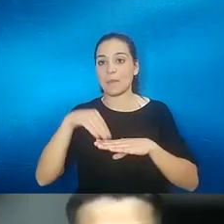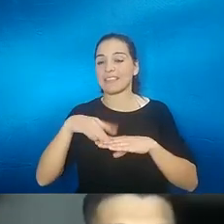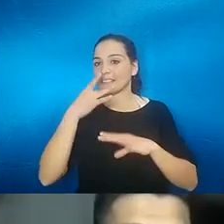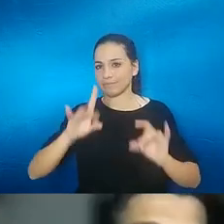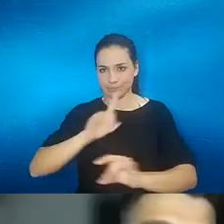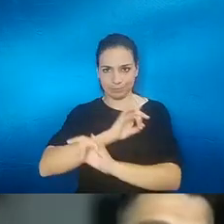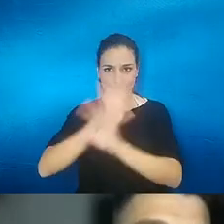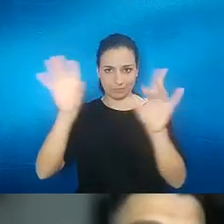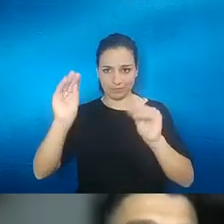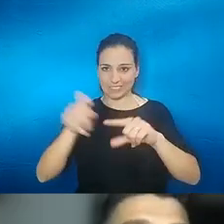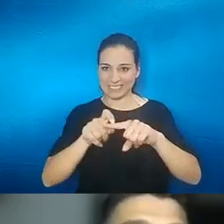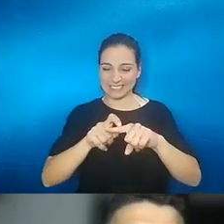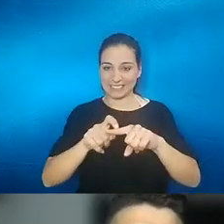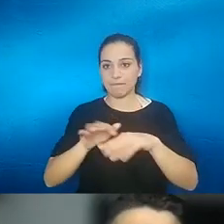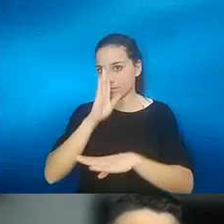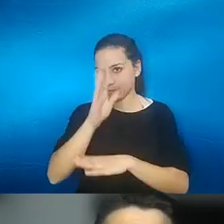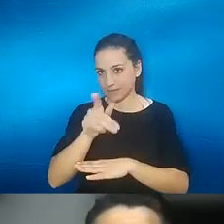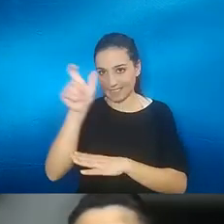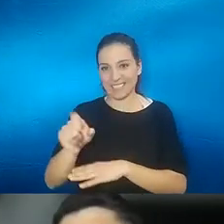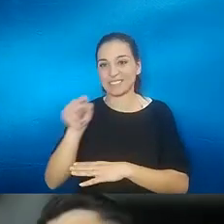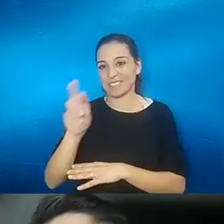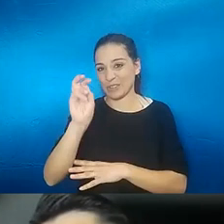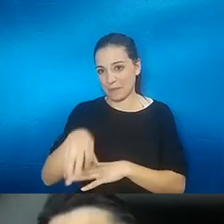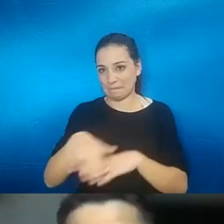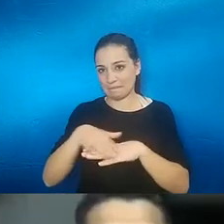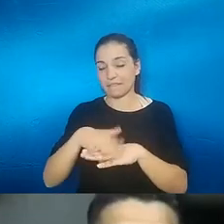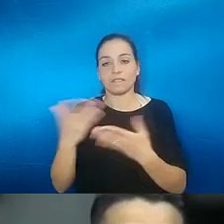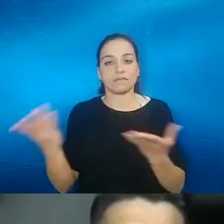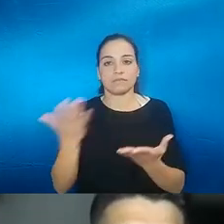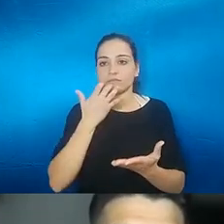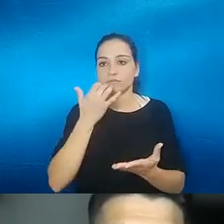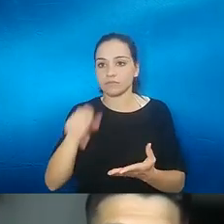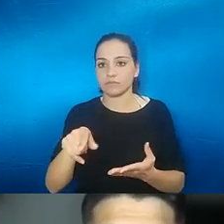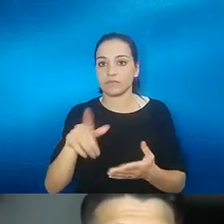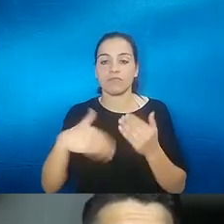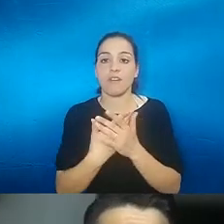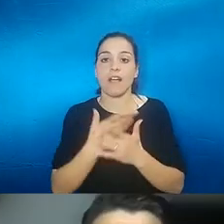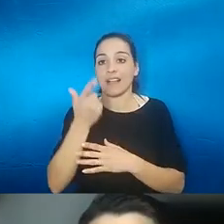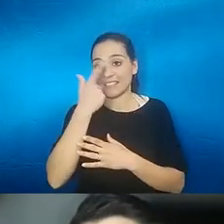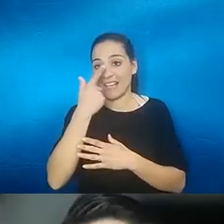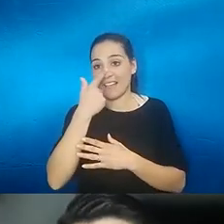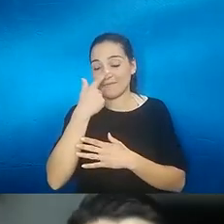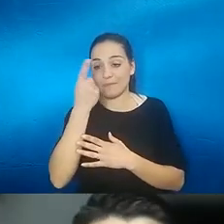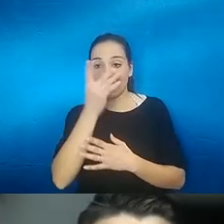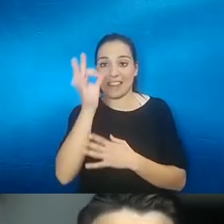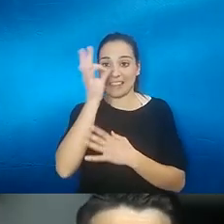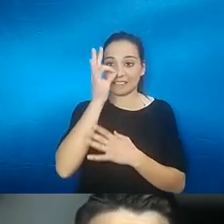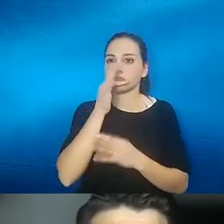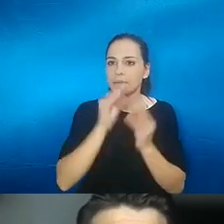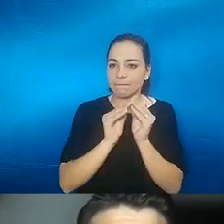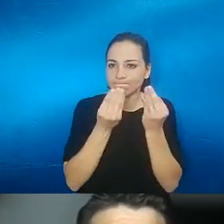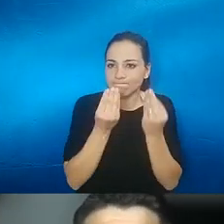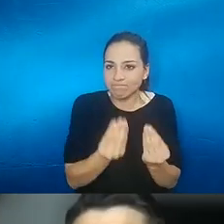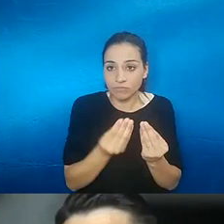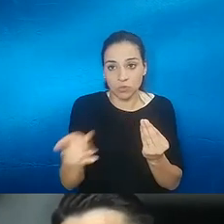perdona que lo diga si sea tan directo contigo Rubén tú hasta que no se desarrollen los implantes olfatorios tú vas a tener muy pocas